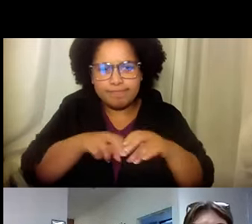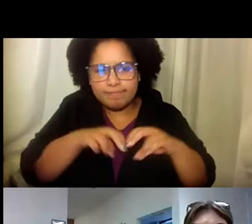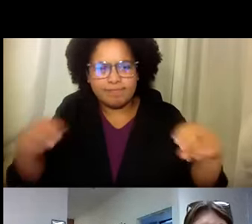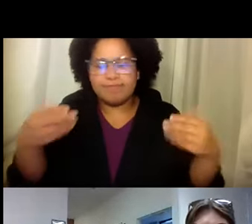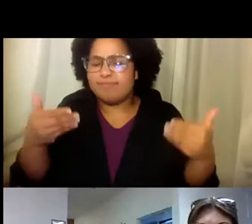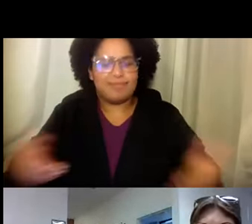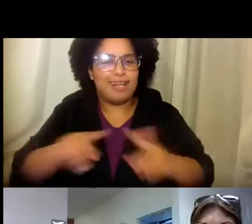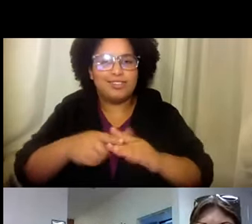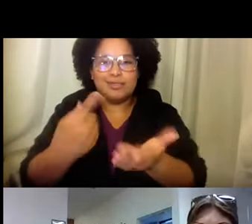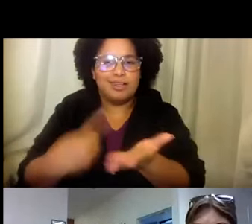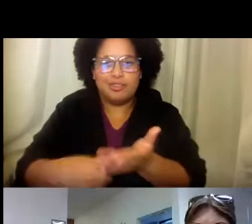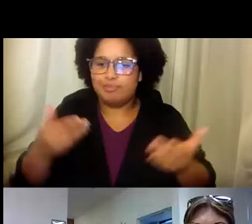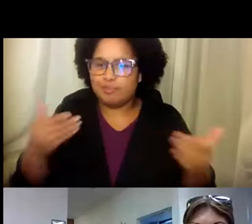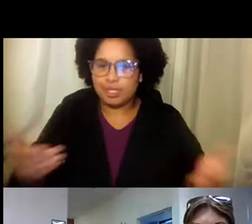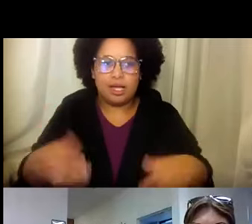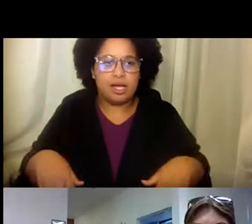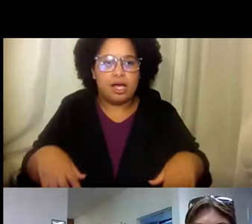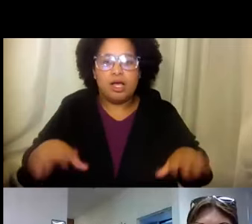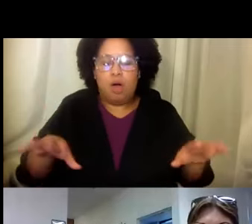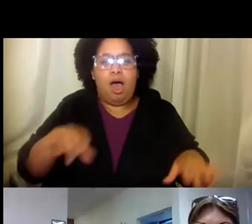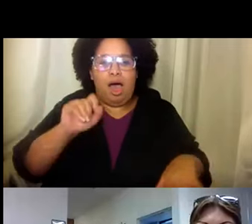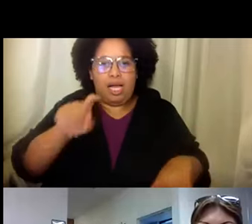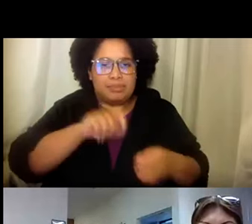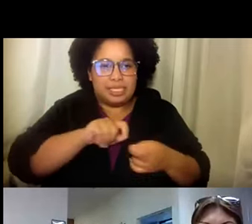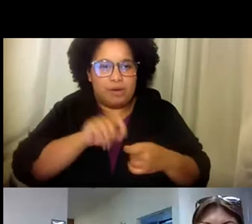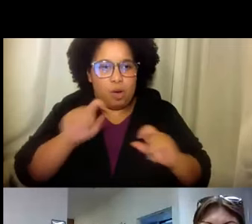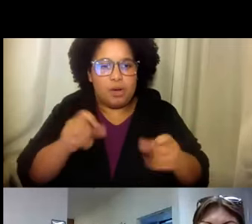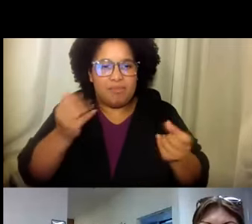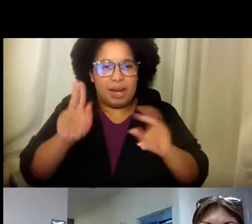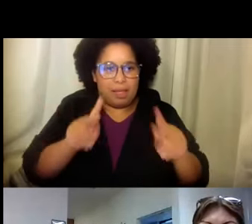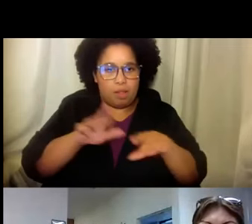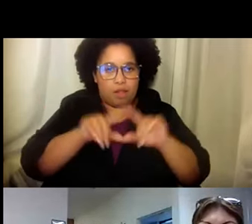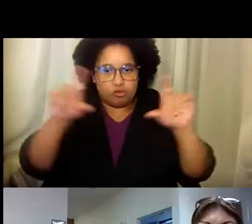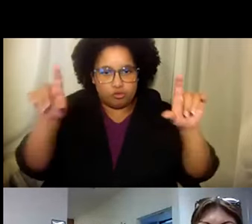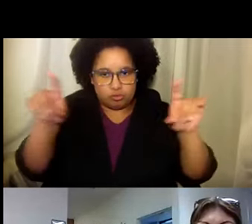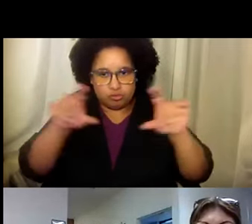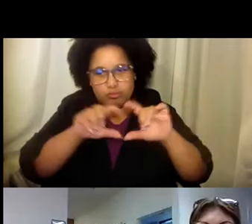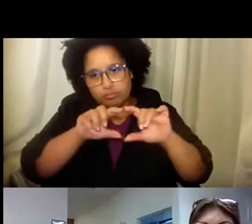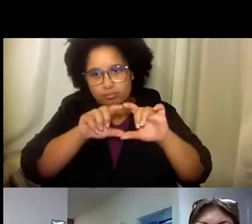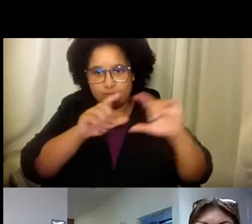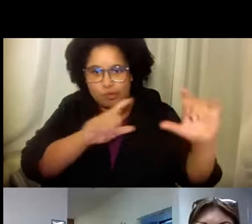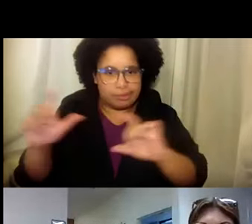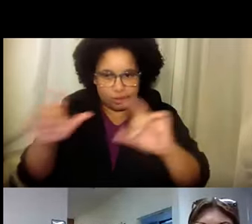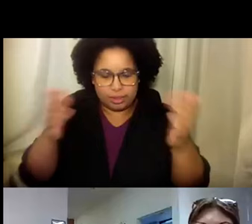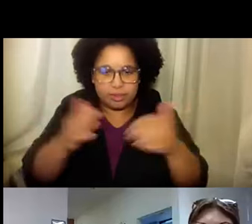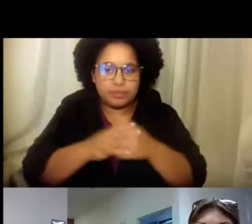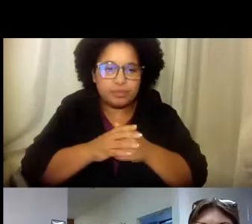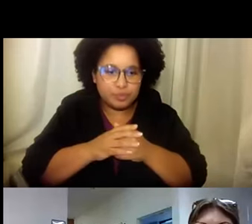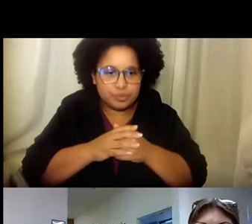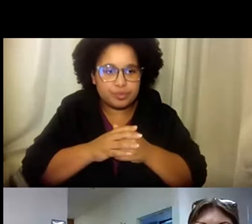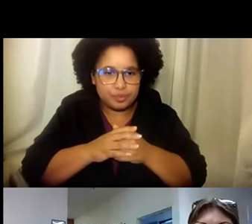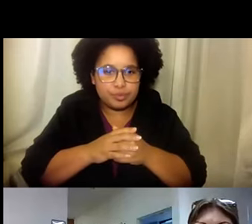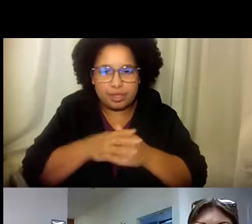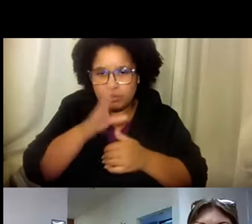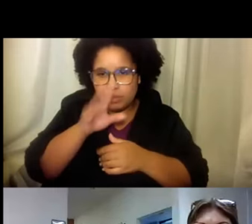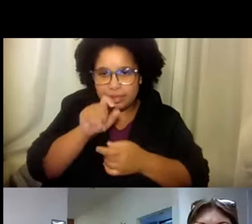grupo de personas. Y vamos a entrar en esa conversación. Y de hecho, voy a hacer preguntas bien específicas porque hay varias